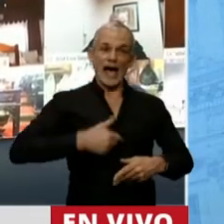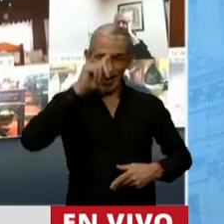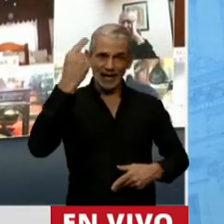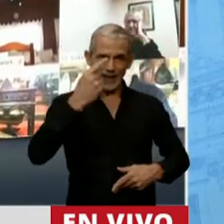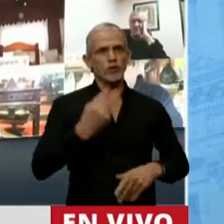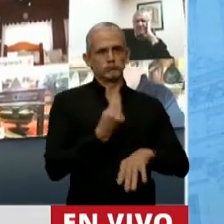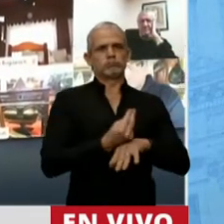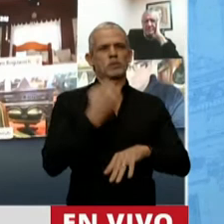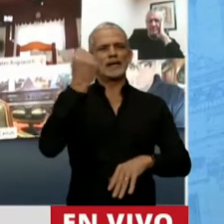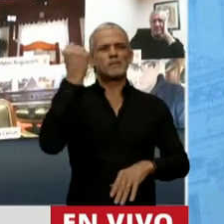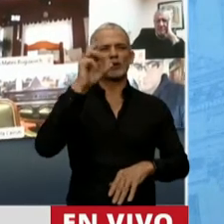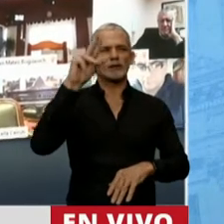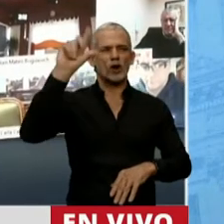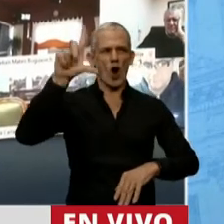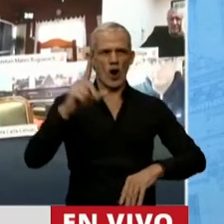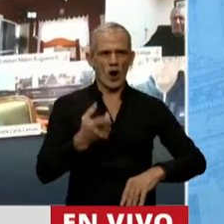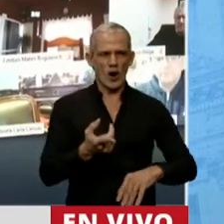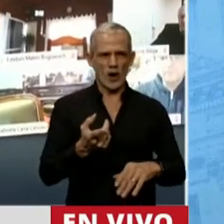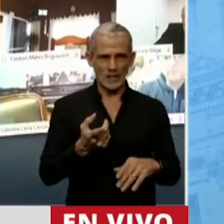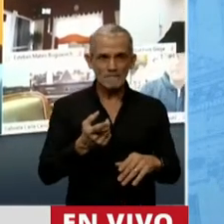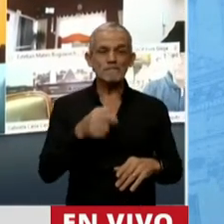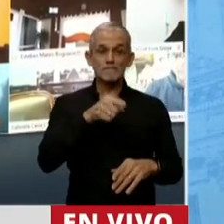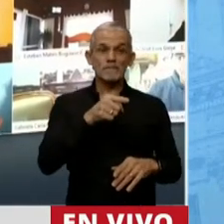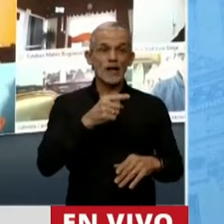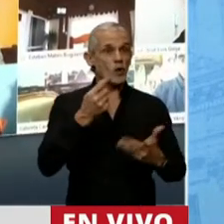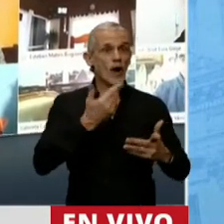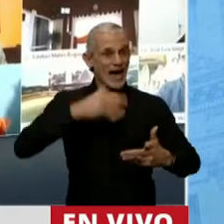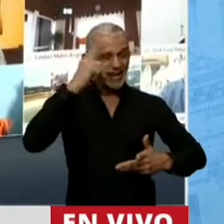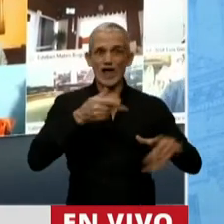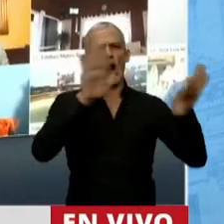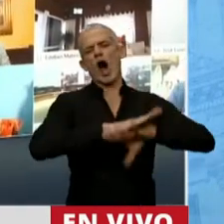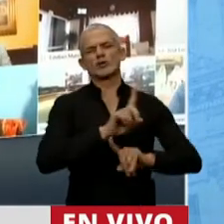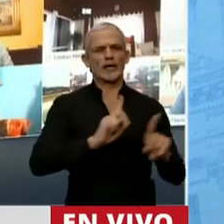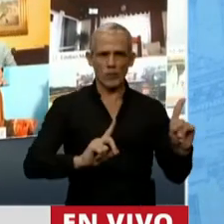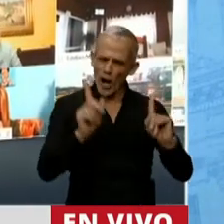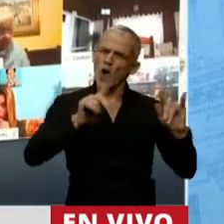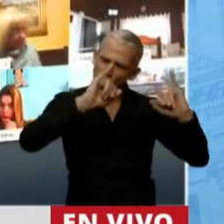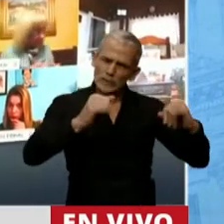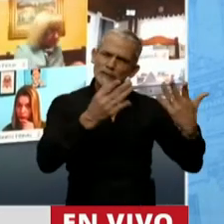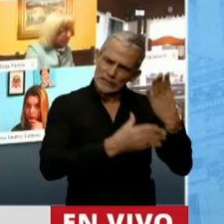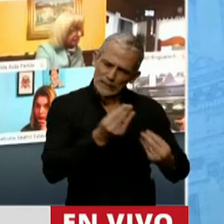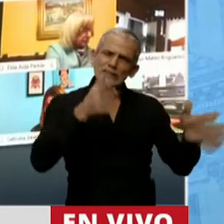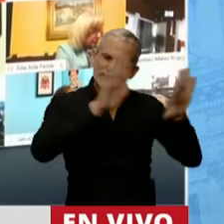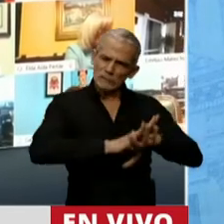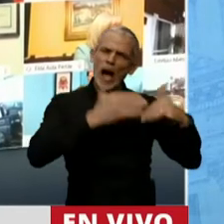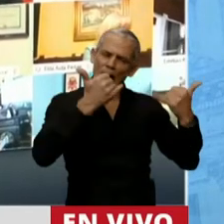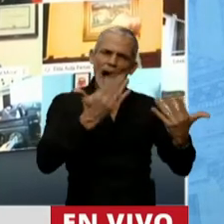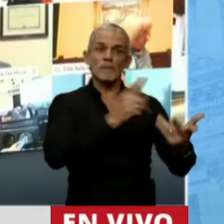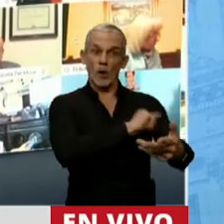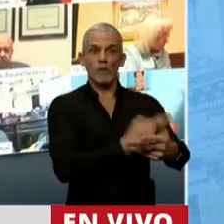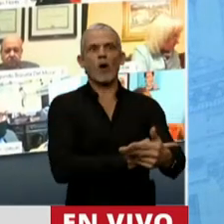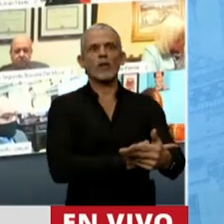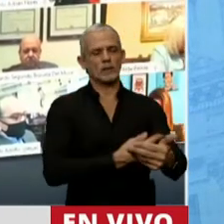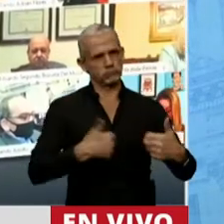rol mucho más importante, pero no es que el Estado es inequívoco, es aséptico a tener errores. El Estado tiene mucho poder